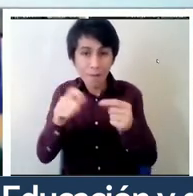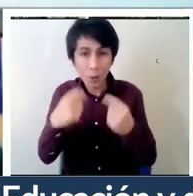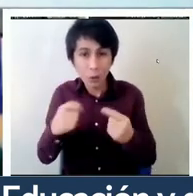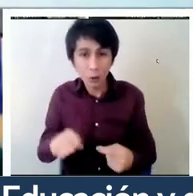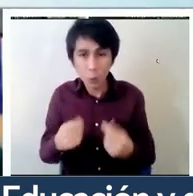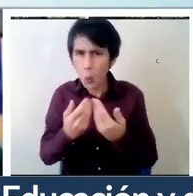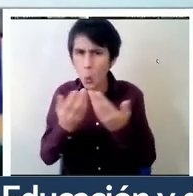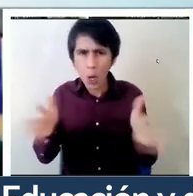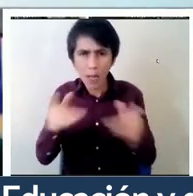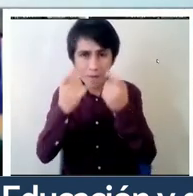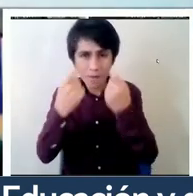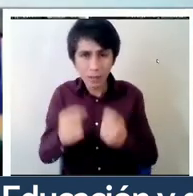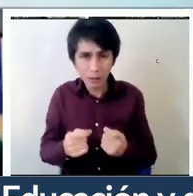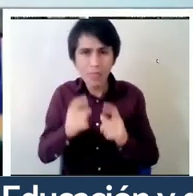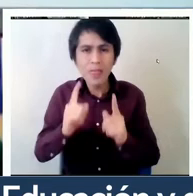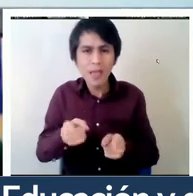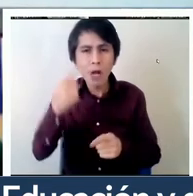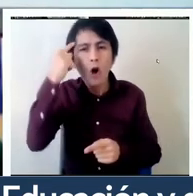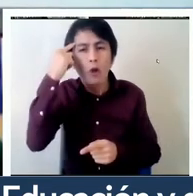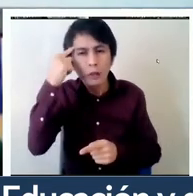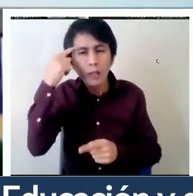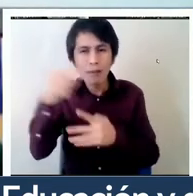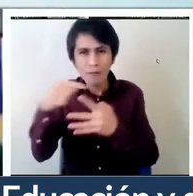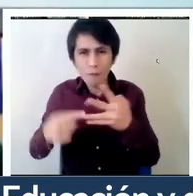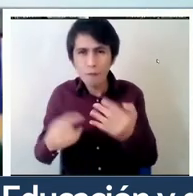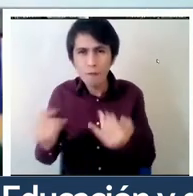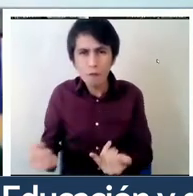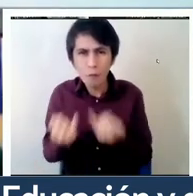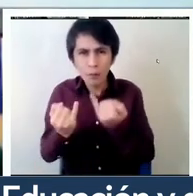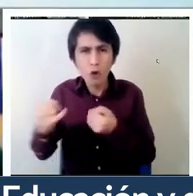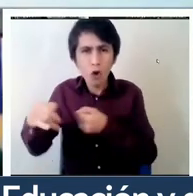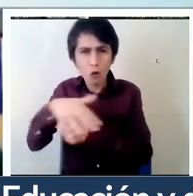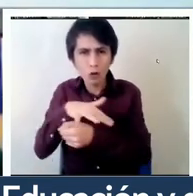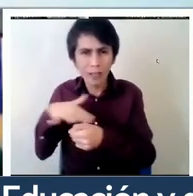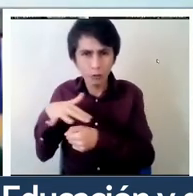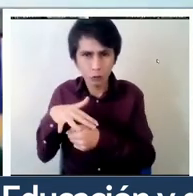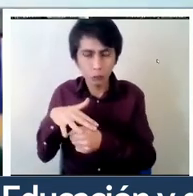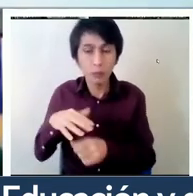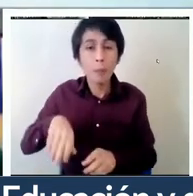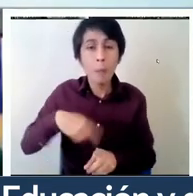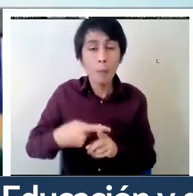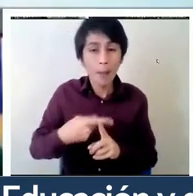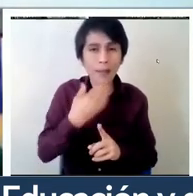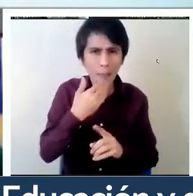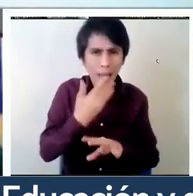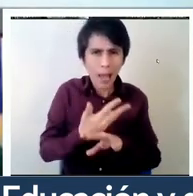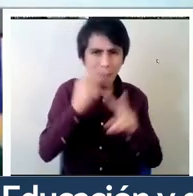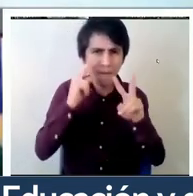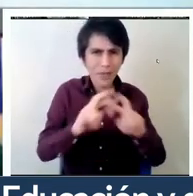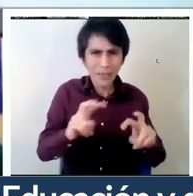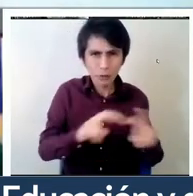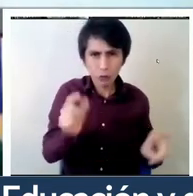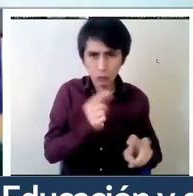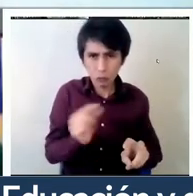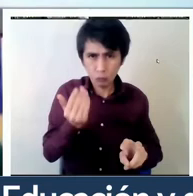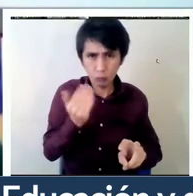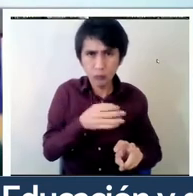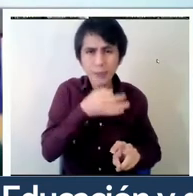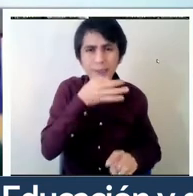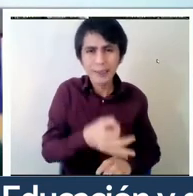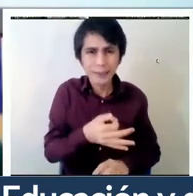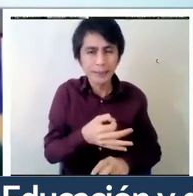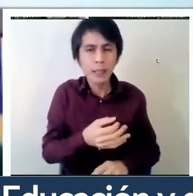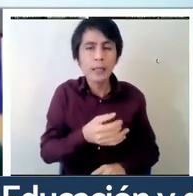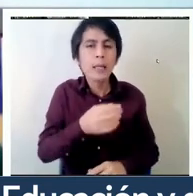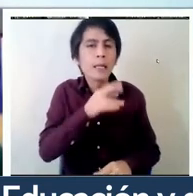contextual. Pero por otro lado, hay estudios recientes que muestran que no solo los resultados cognitivos, sino también